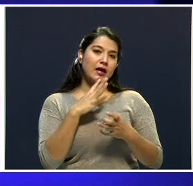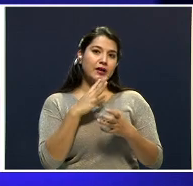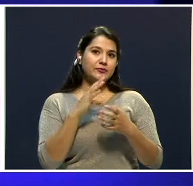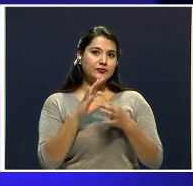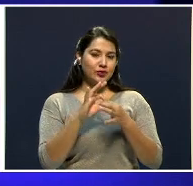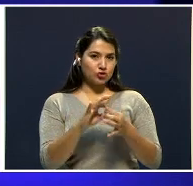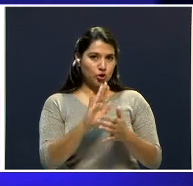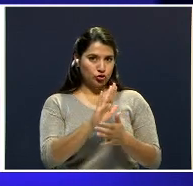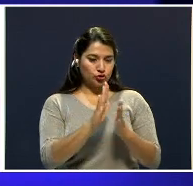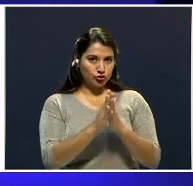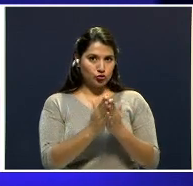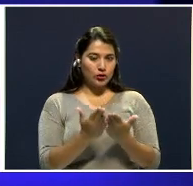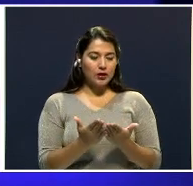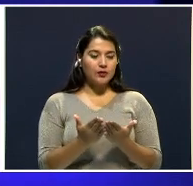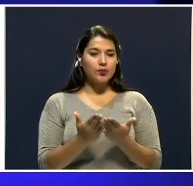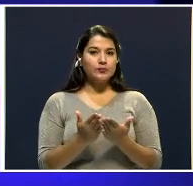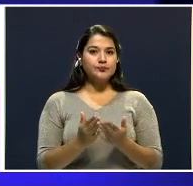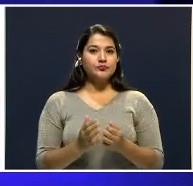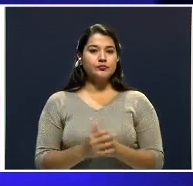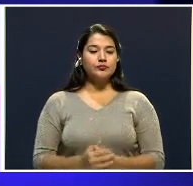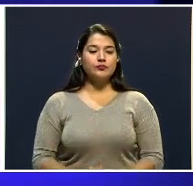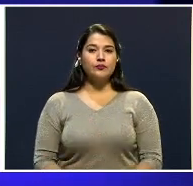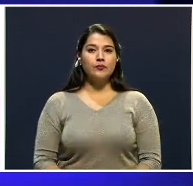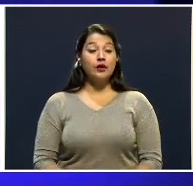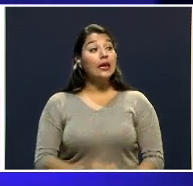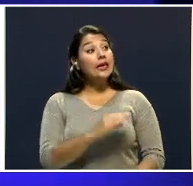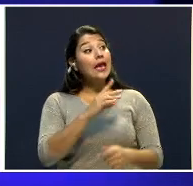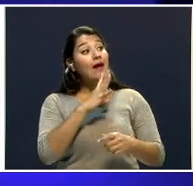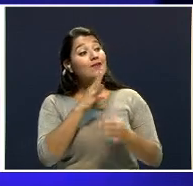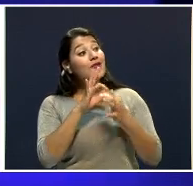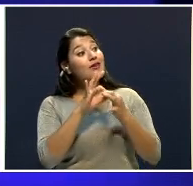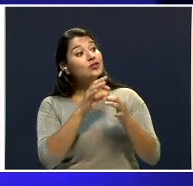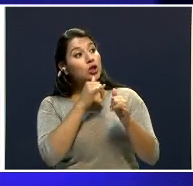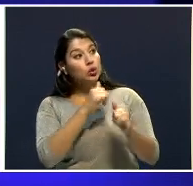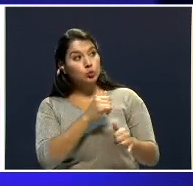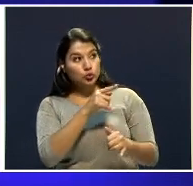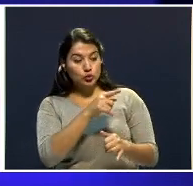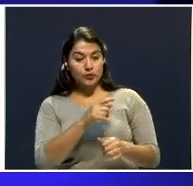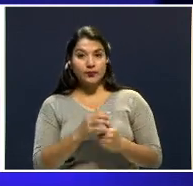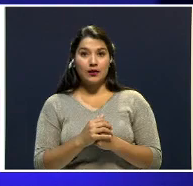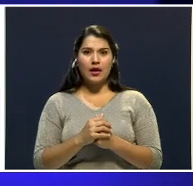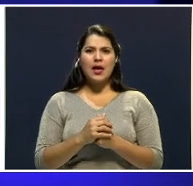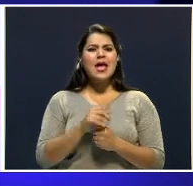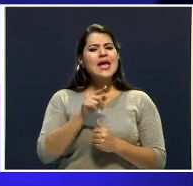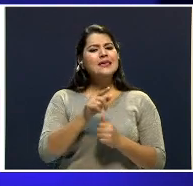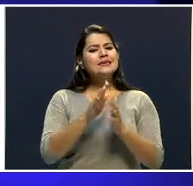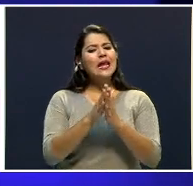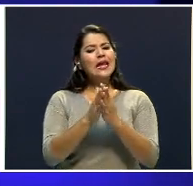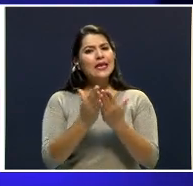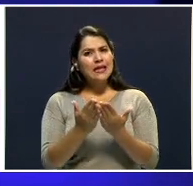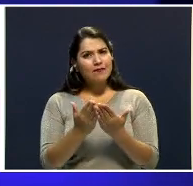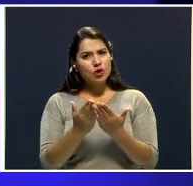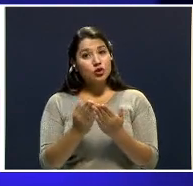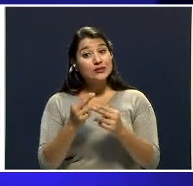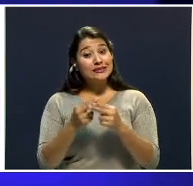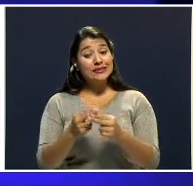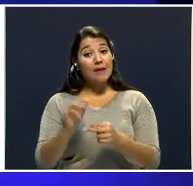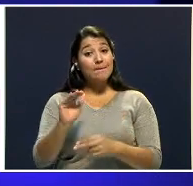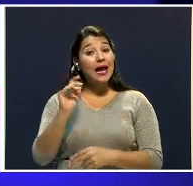del recurso que usted interpuso. La niña olvidada es un libro en el que usted